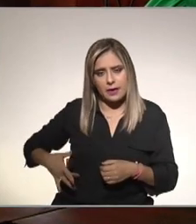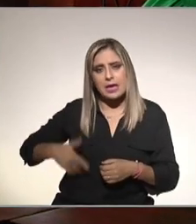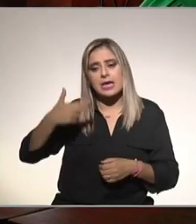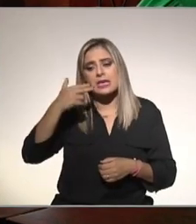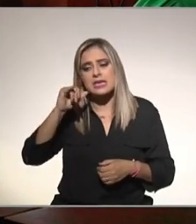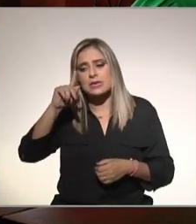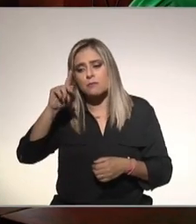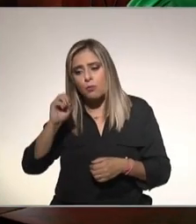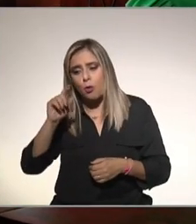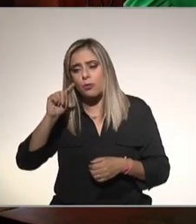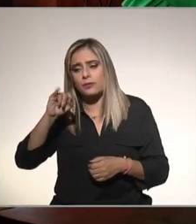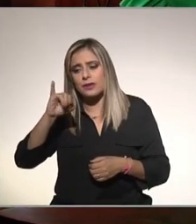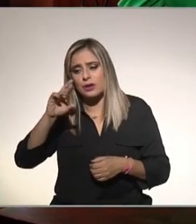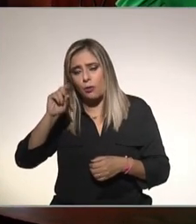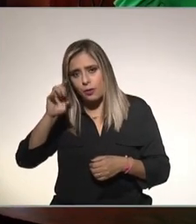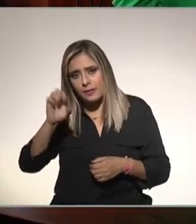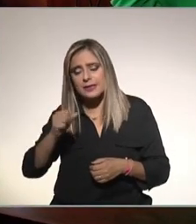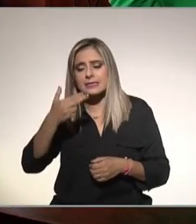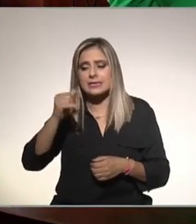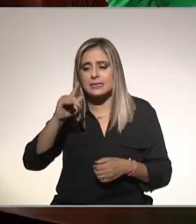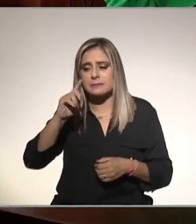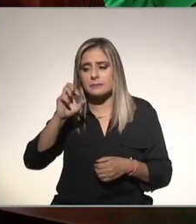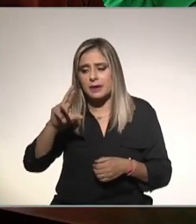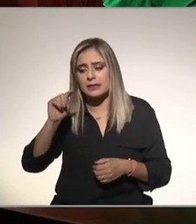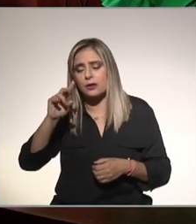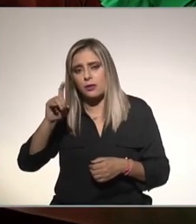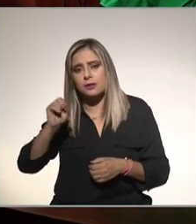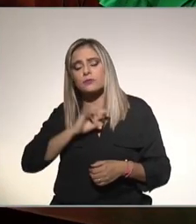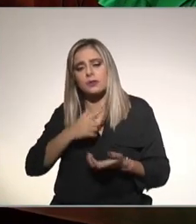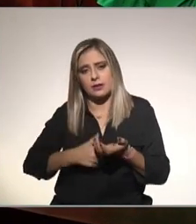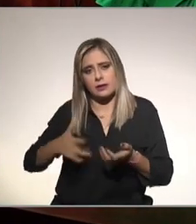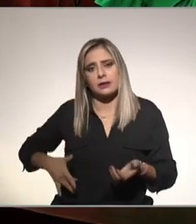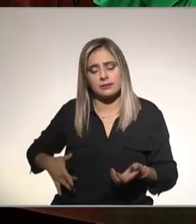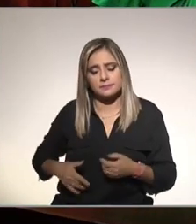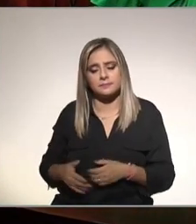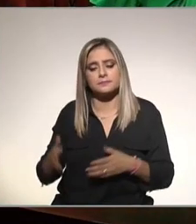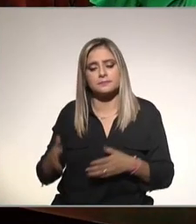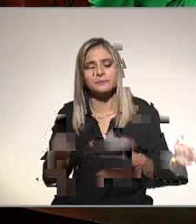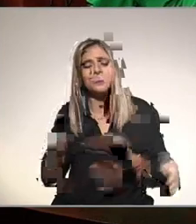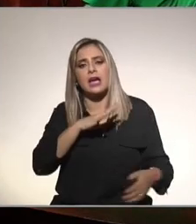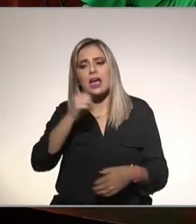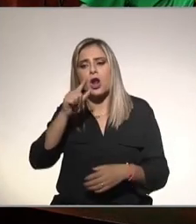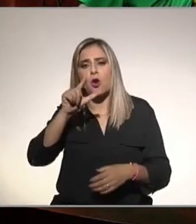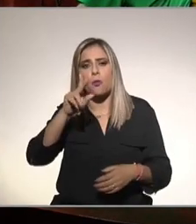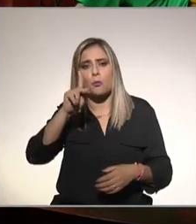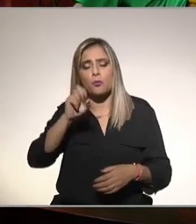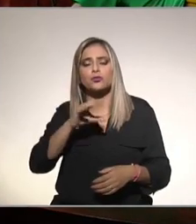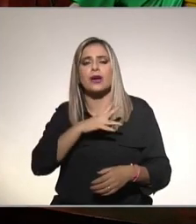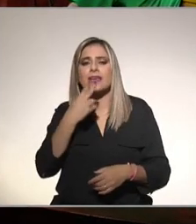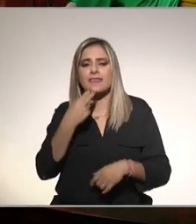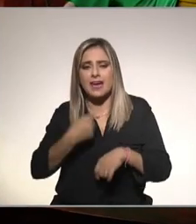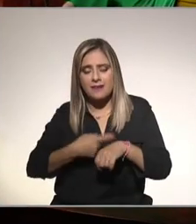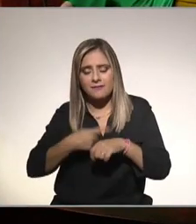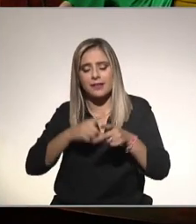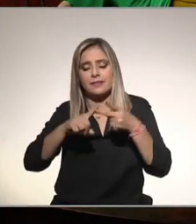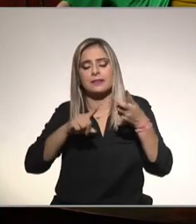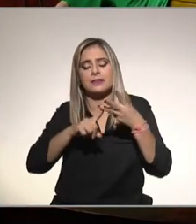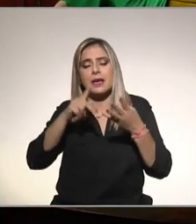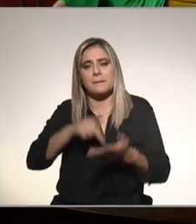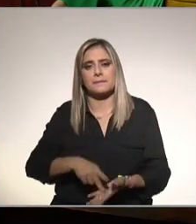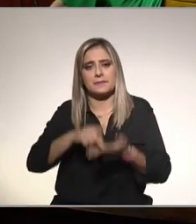hiper ok una mujer que nos habló que tiene lupus eritematoso sistémico vive con diabetes mellitus pesa